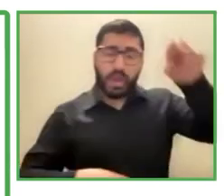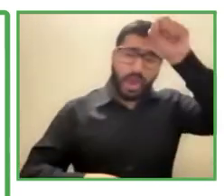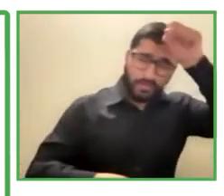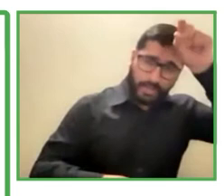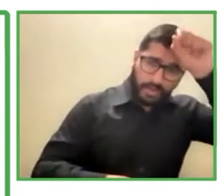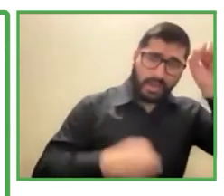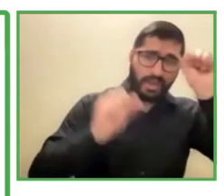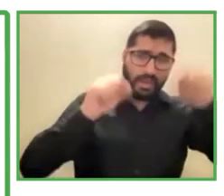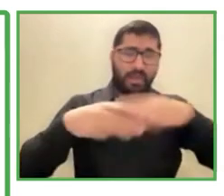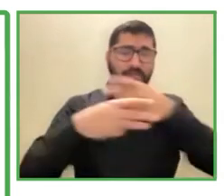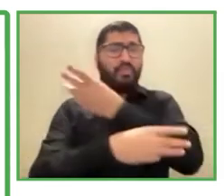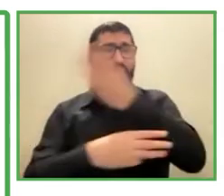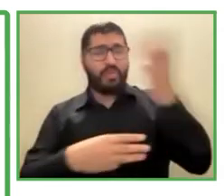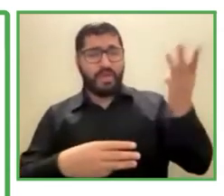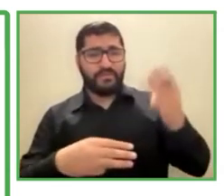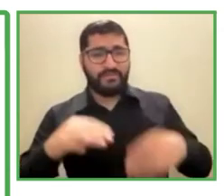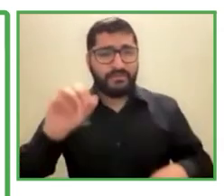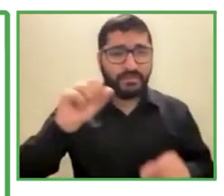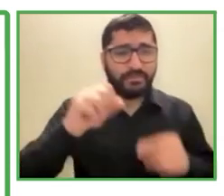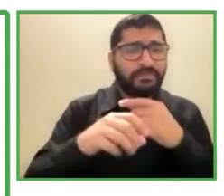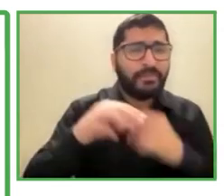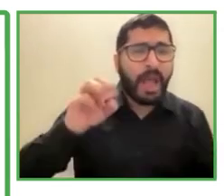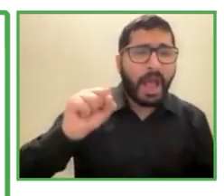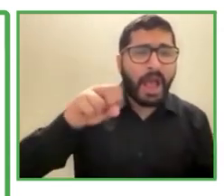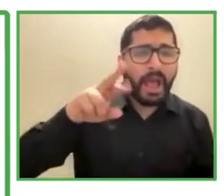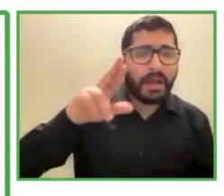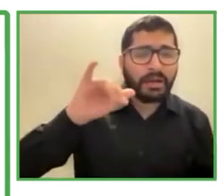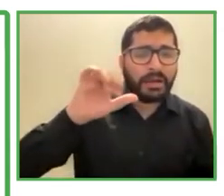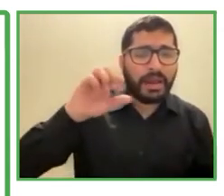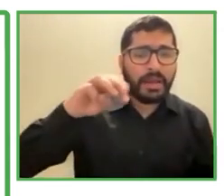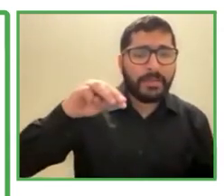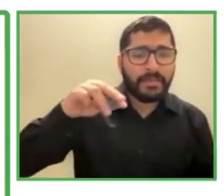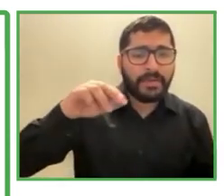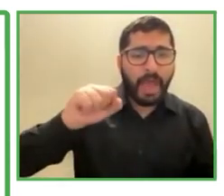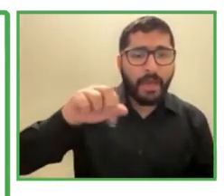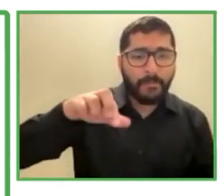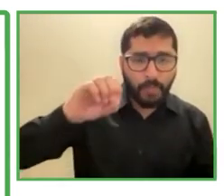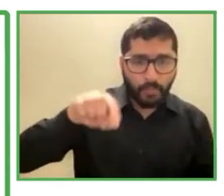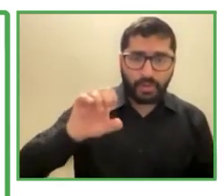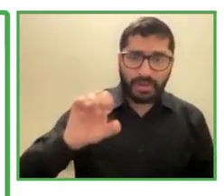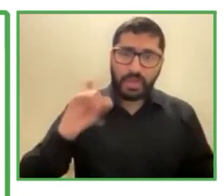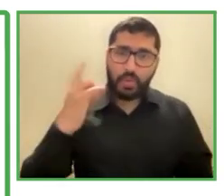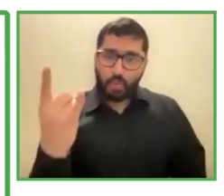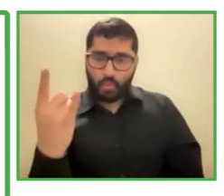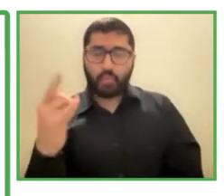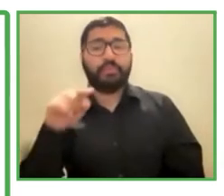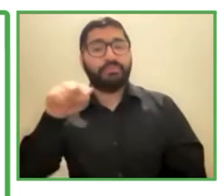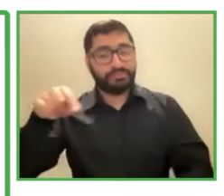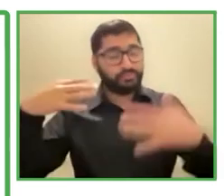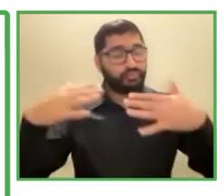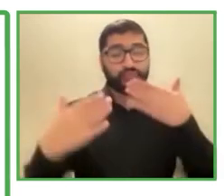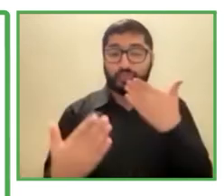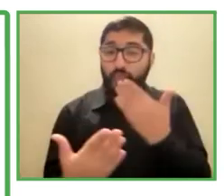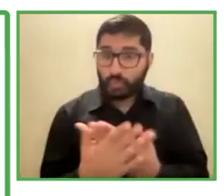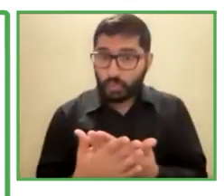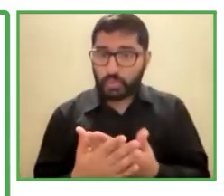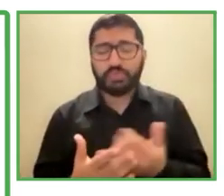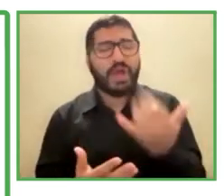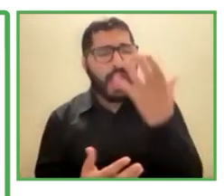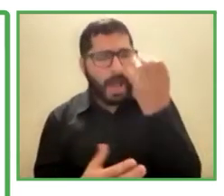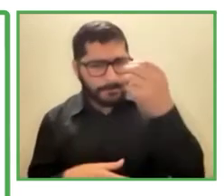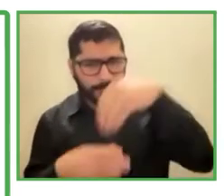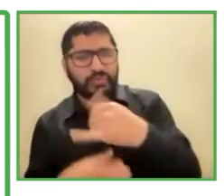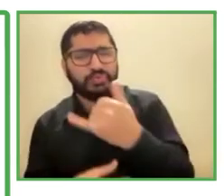marienapo.eu y por supuesto en nuestro canal de YouTube y así es como realmente tratamos de